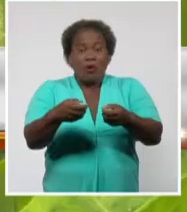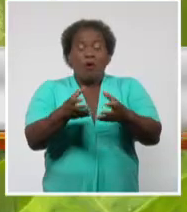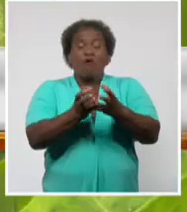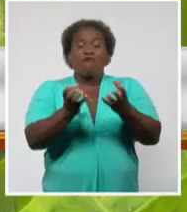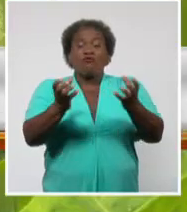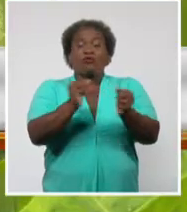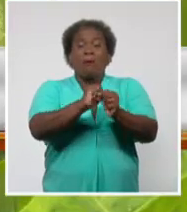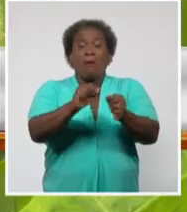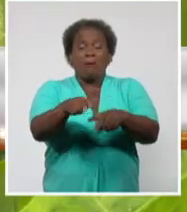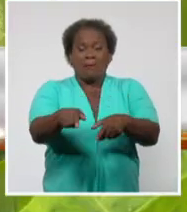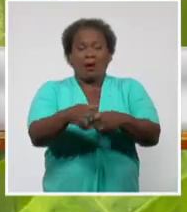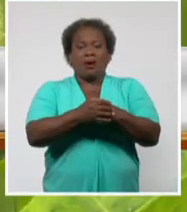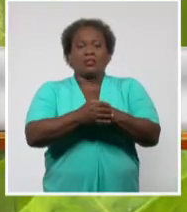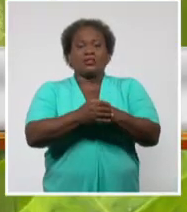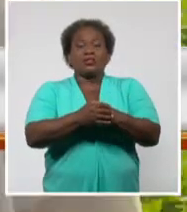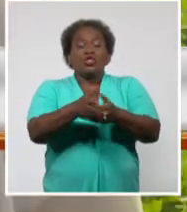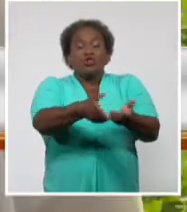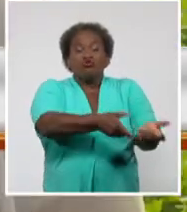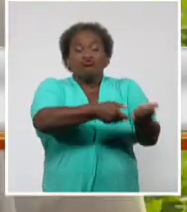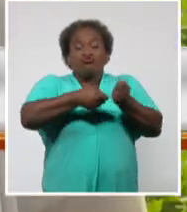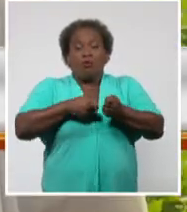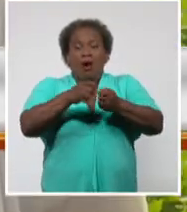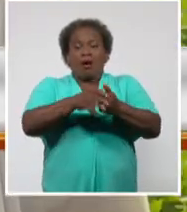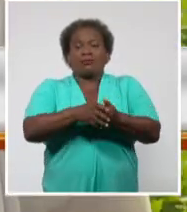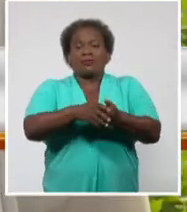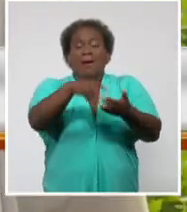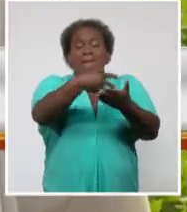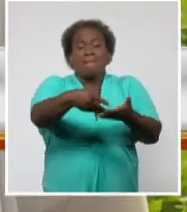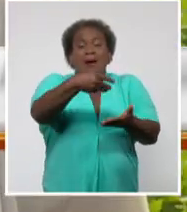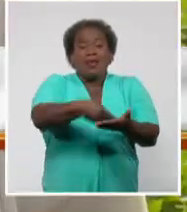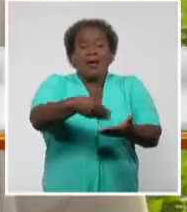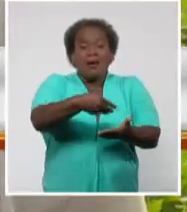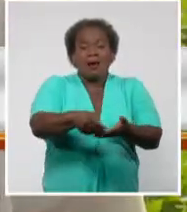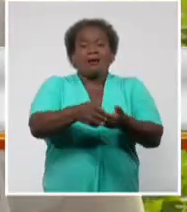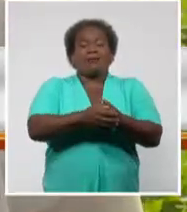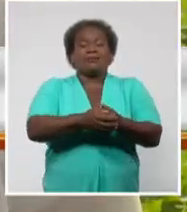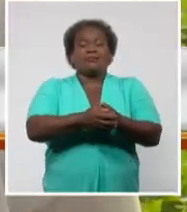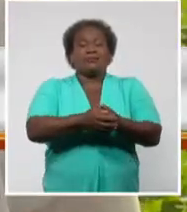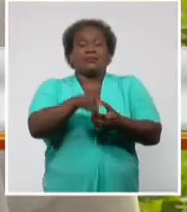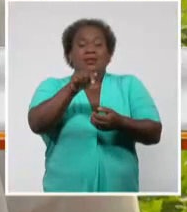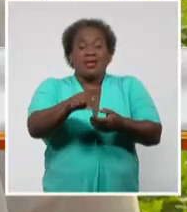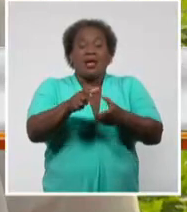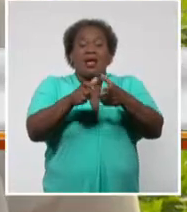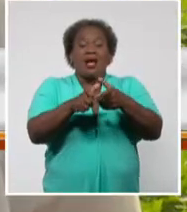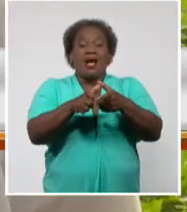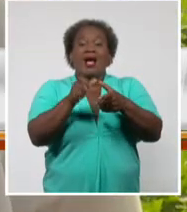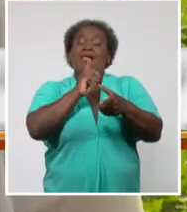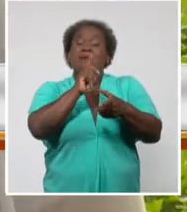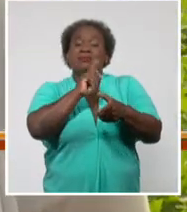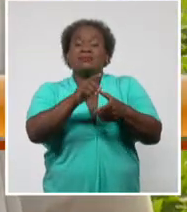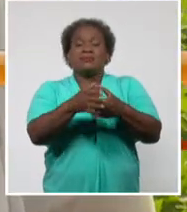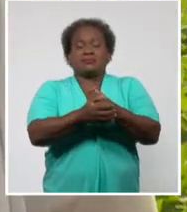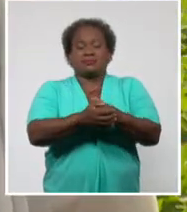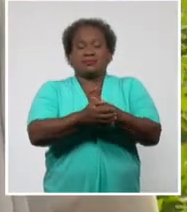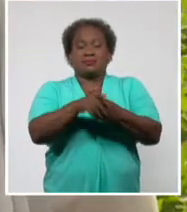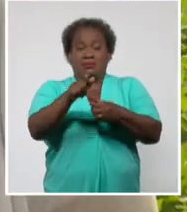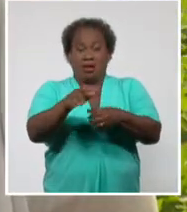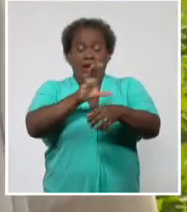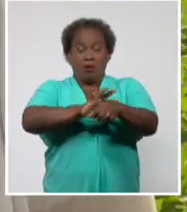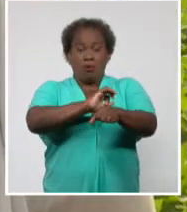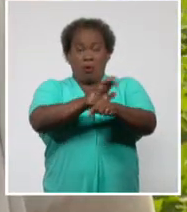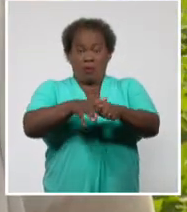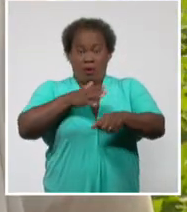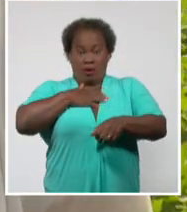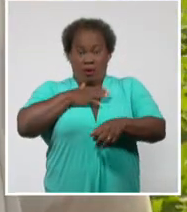yuca, malanga, alguna calabaza que está comenzando su campaña. En cuanto a la COVID, nuestra